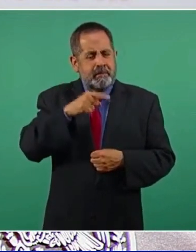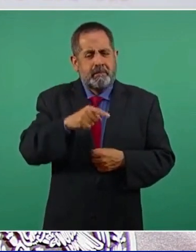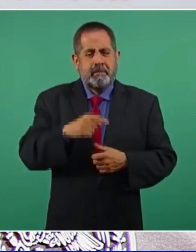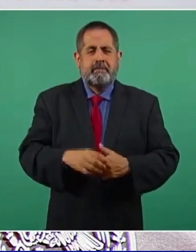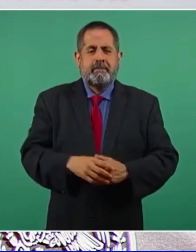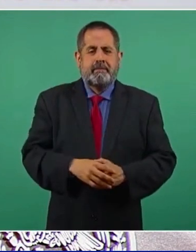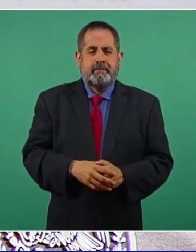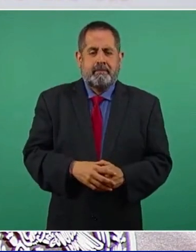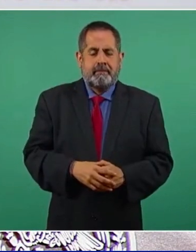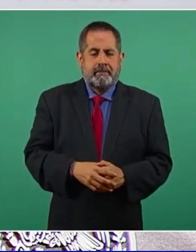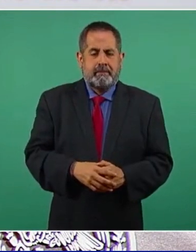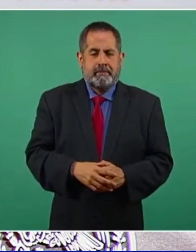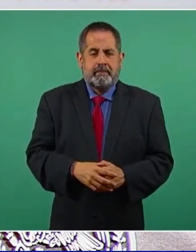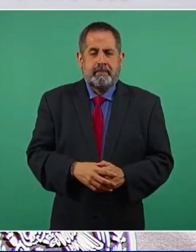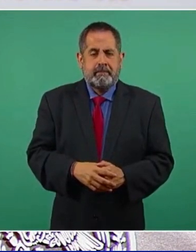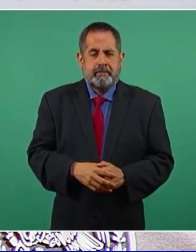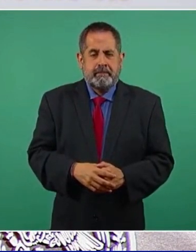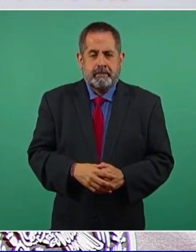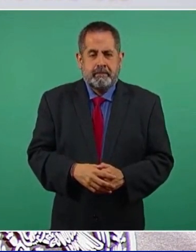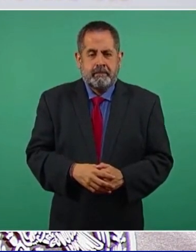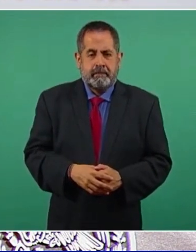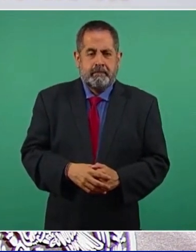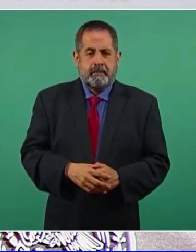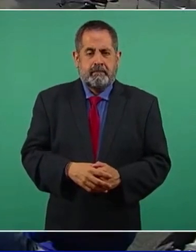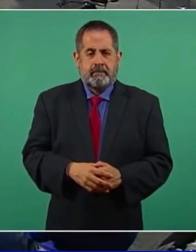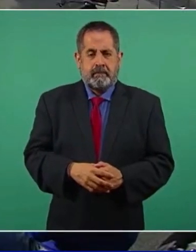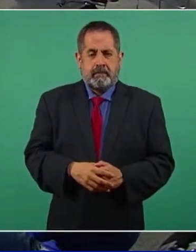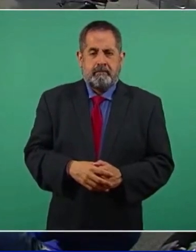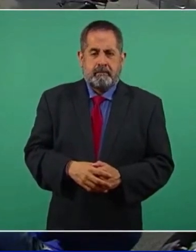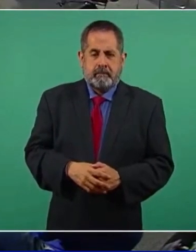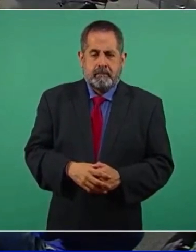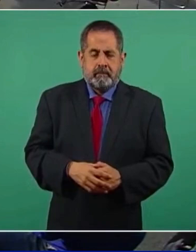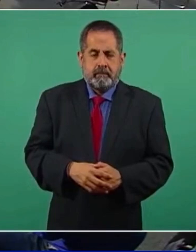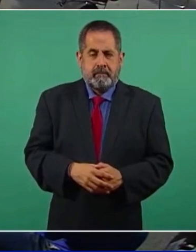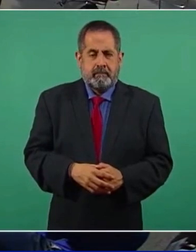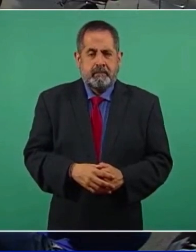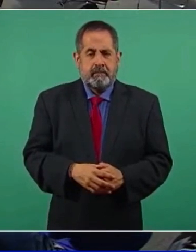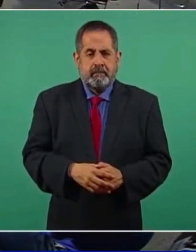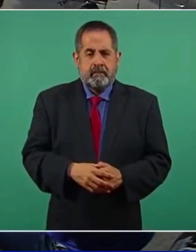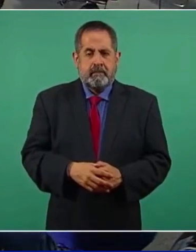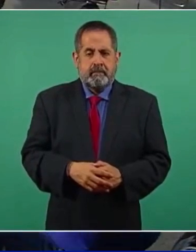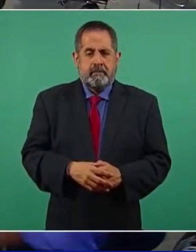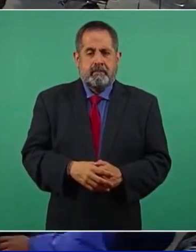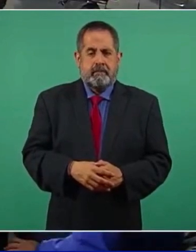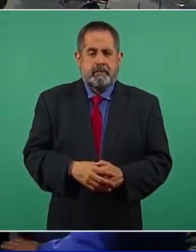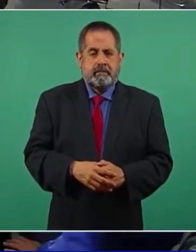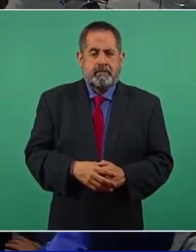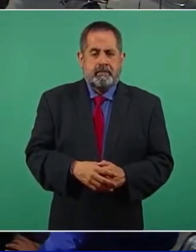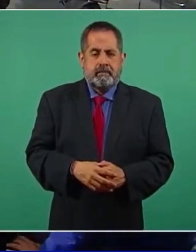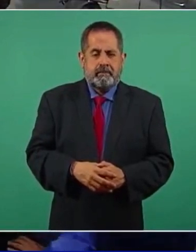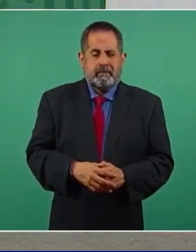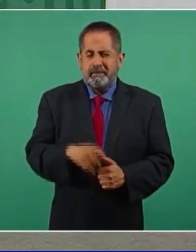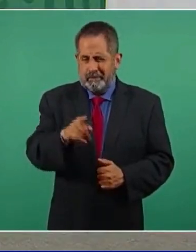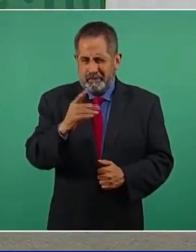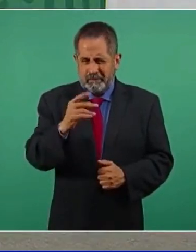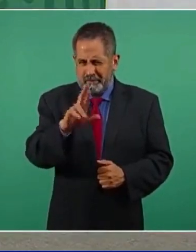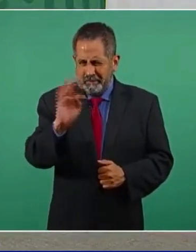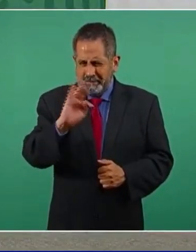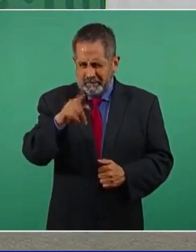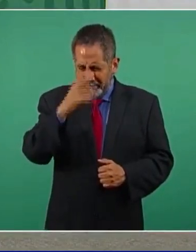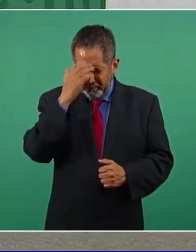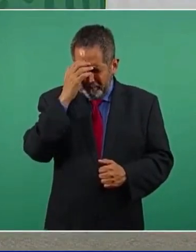a lo mejor ustedes